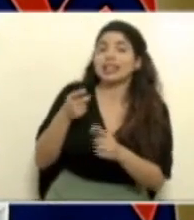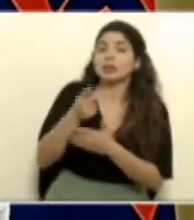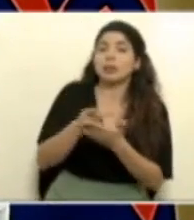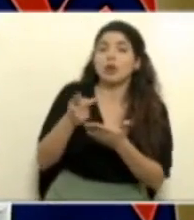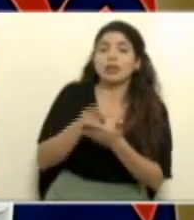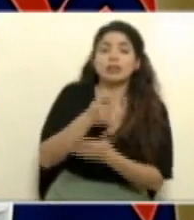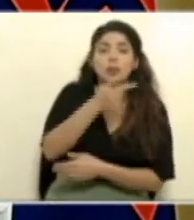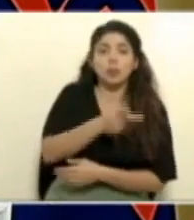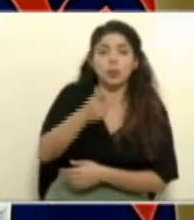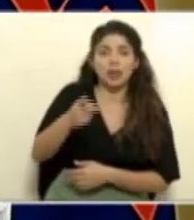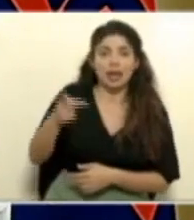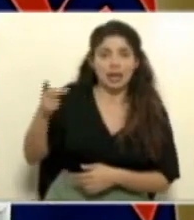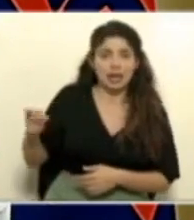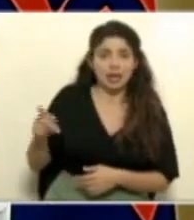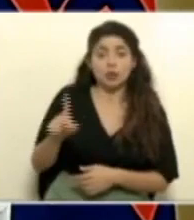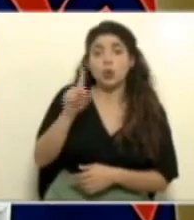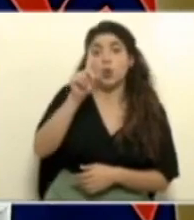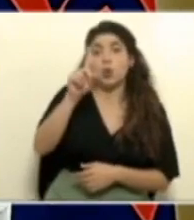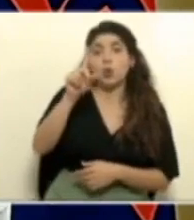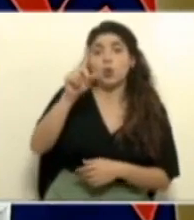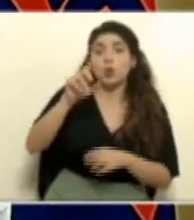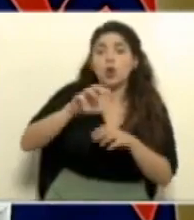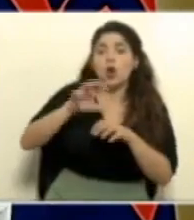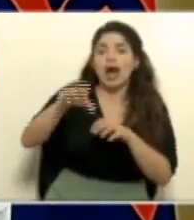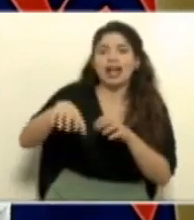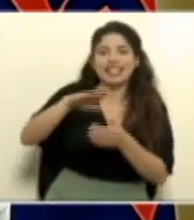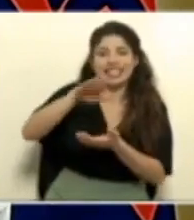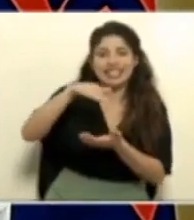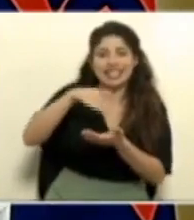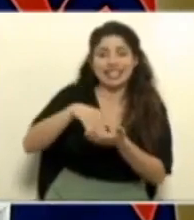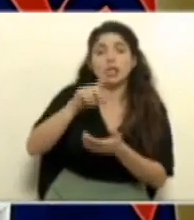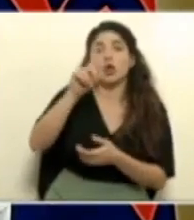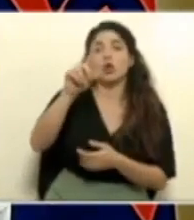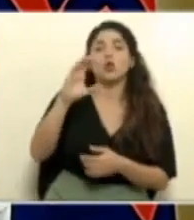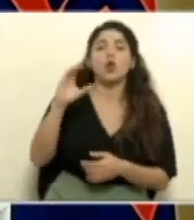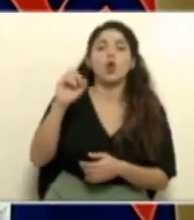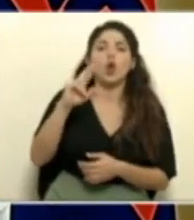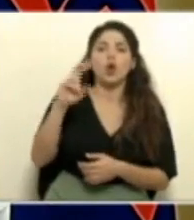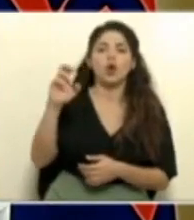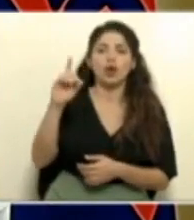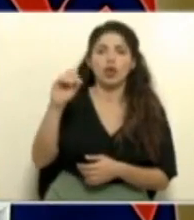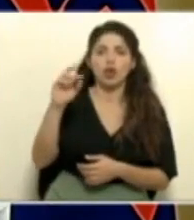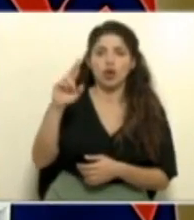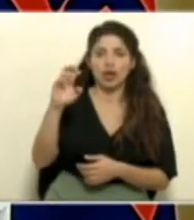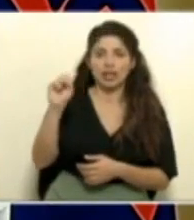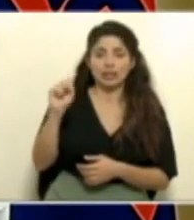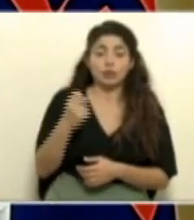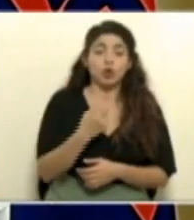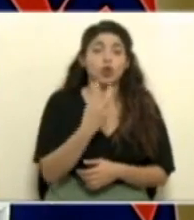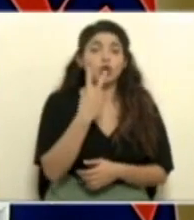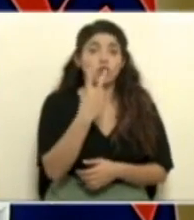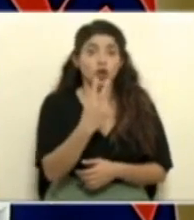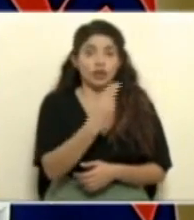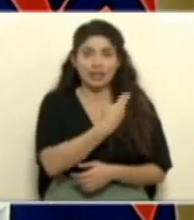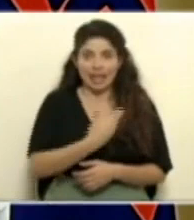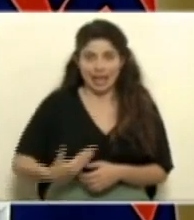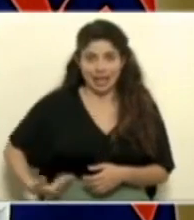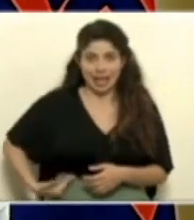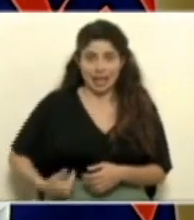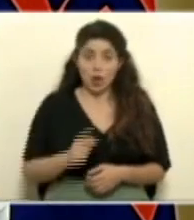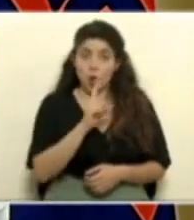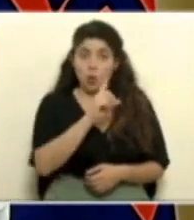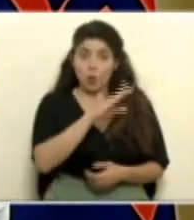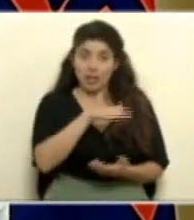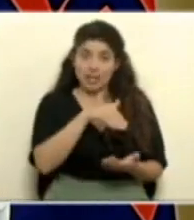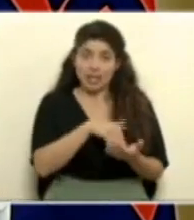provincia de Punta Arenas, 1 en el Cantón Central y 1 en Corredores. 2 casos en Heredia, 1 en el Cantón Central